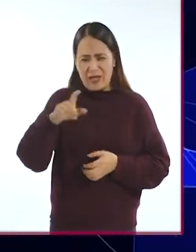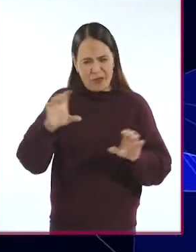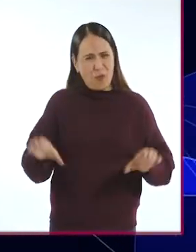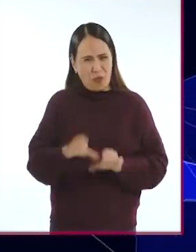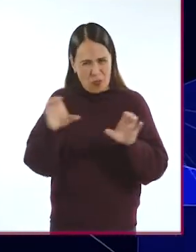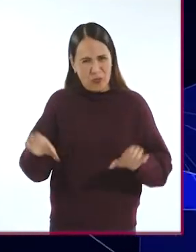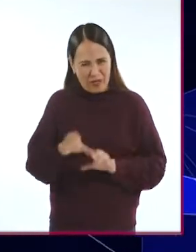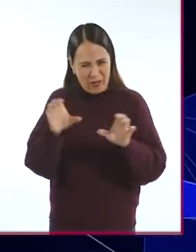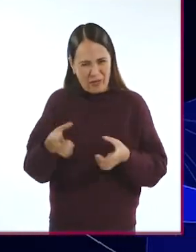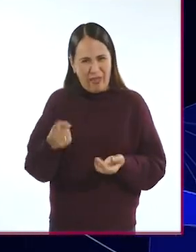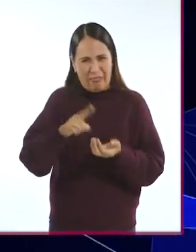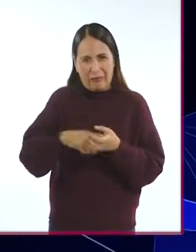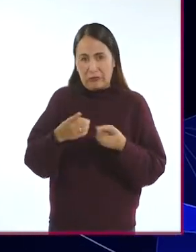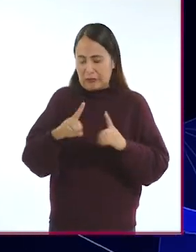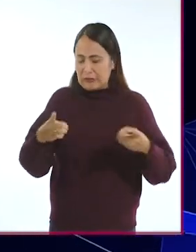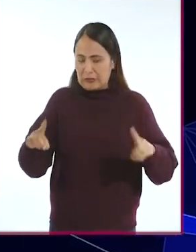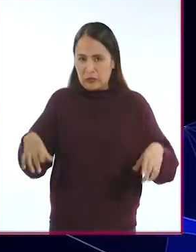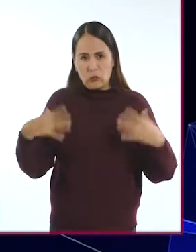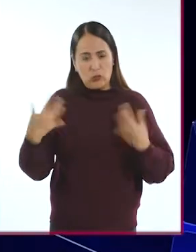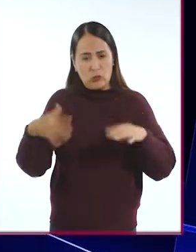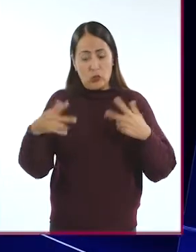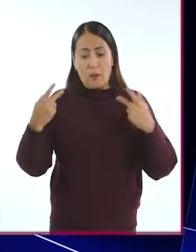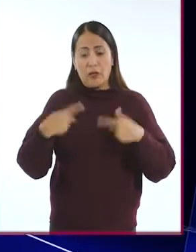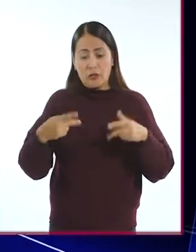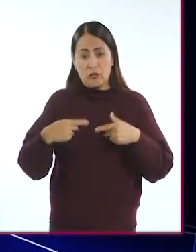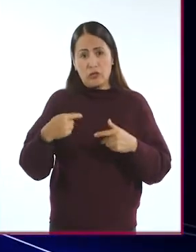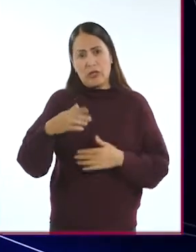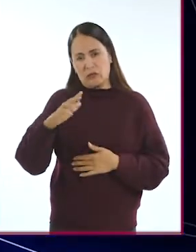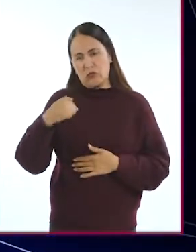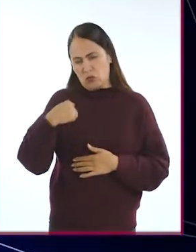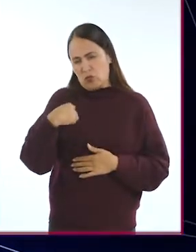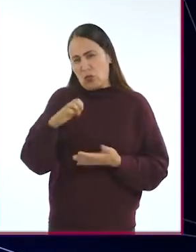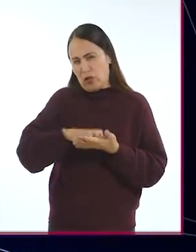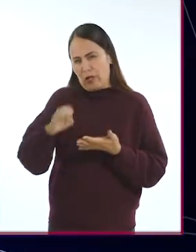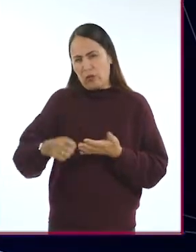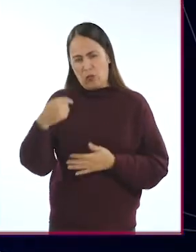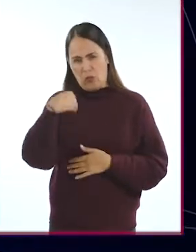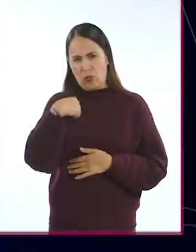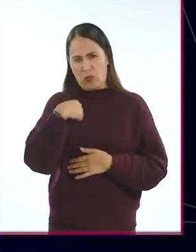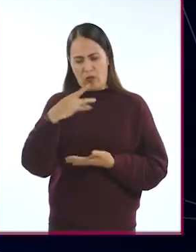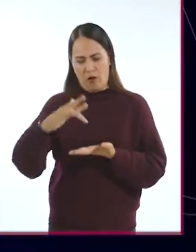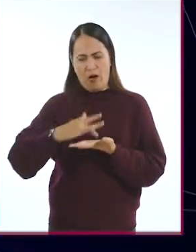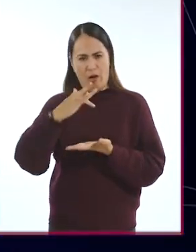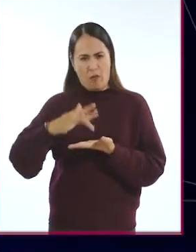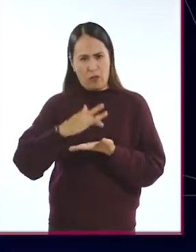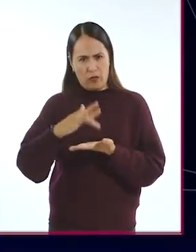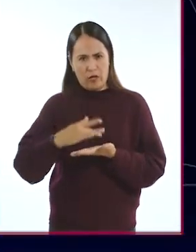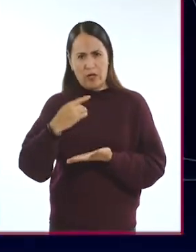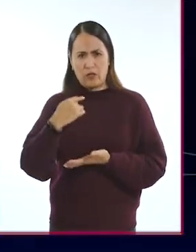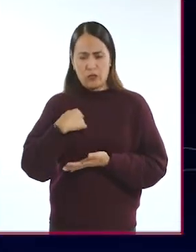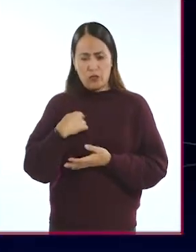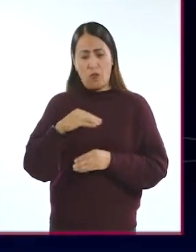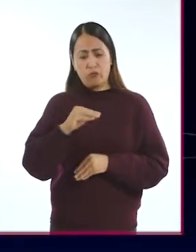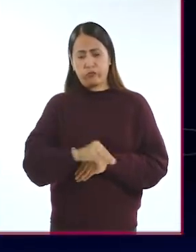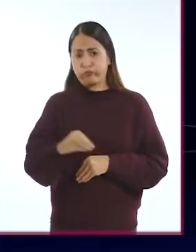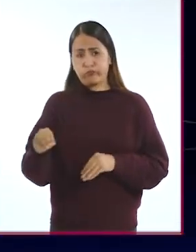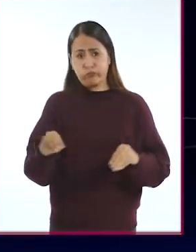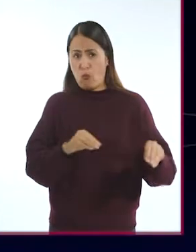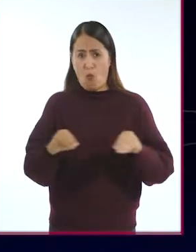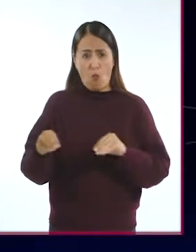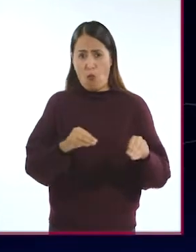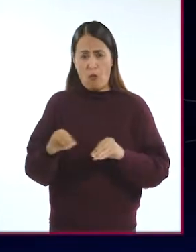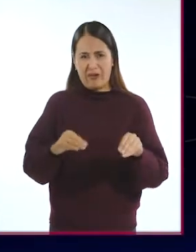de las computadoras, ha apoyado muchísimo a las personas que, como yo, tienen dificultades para la